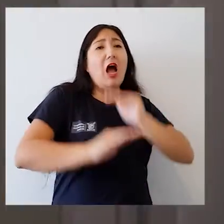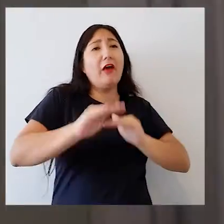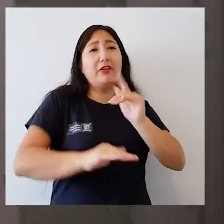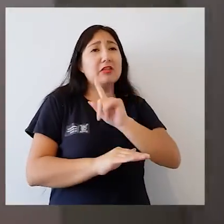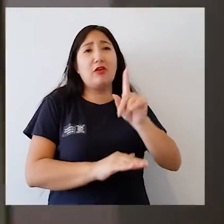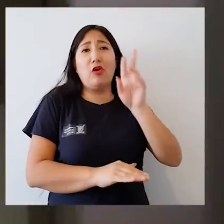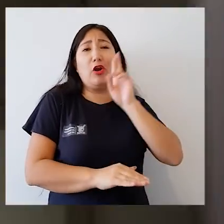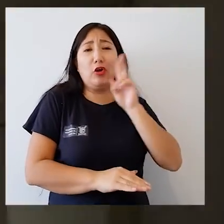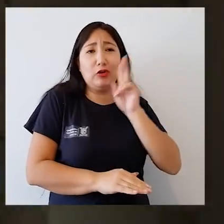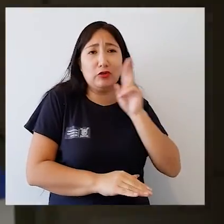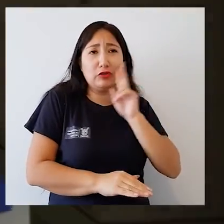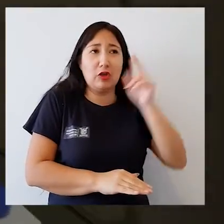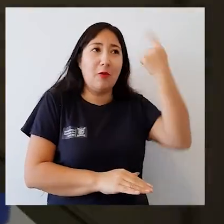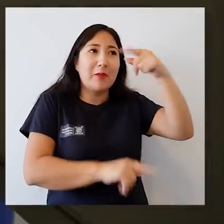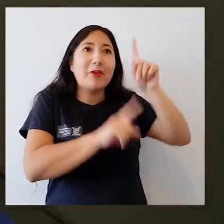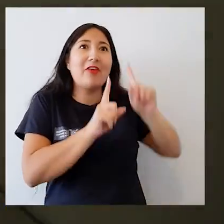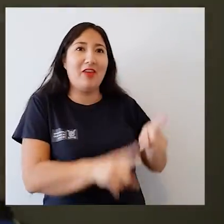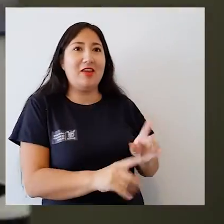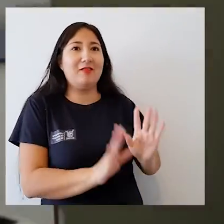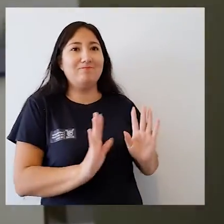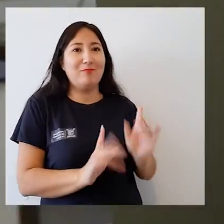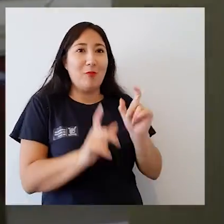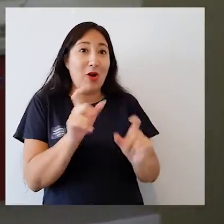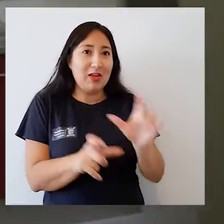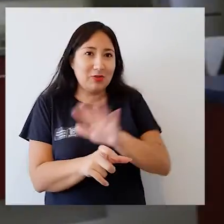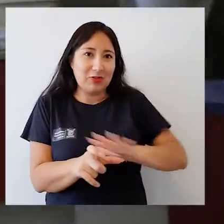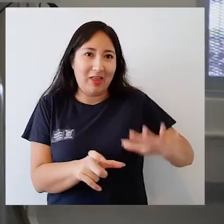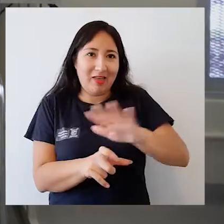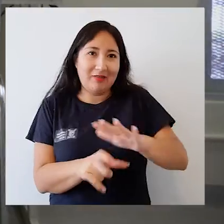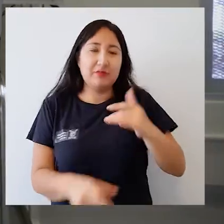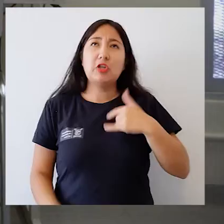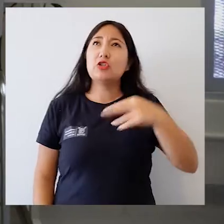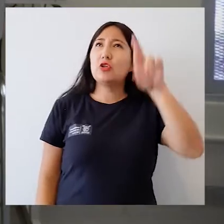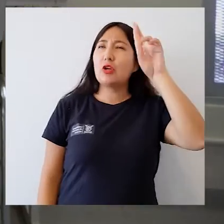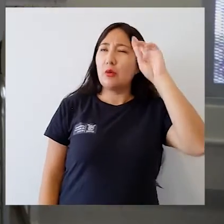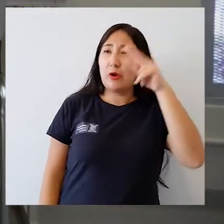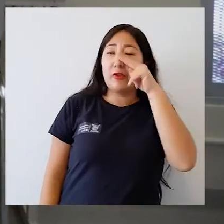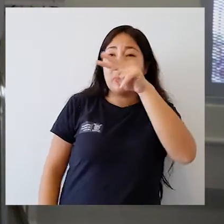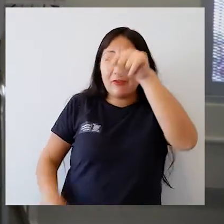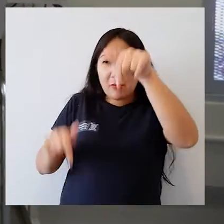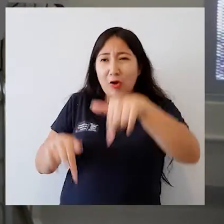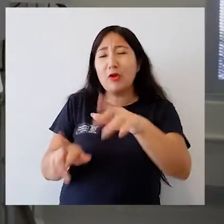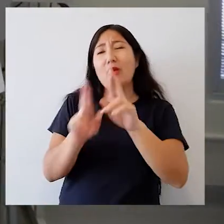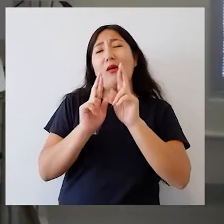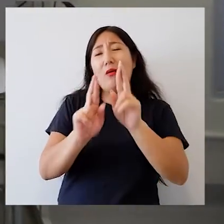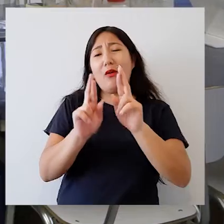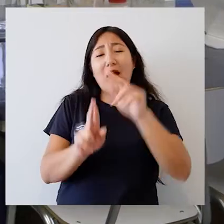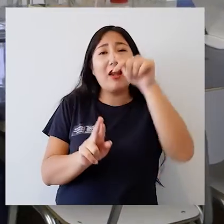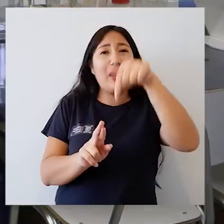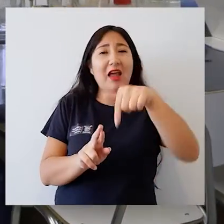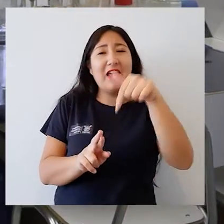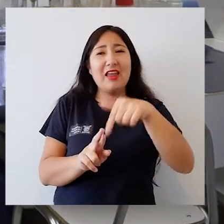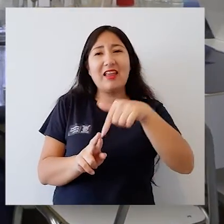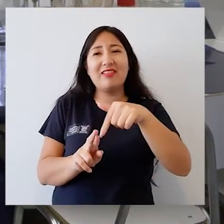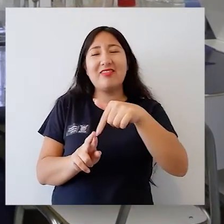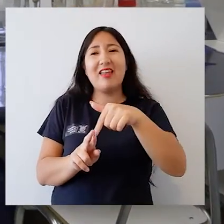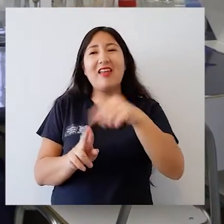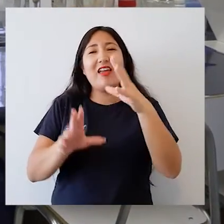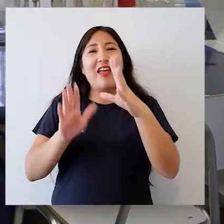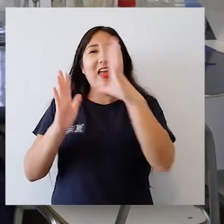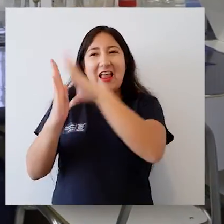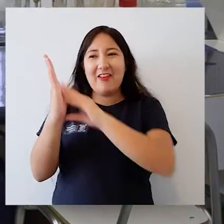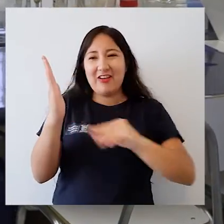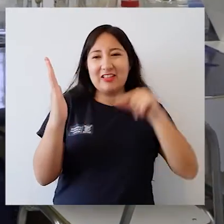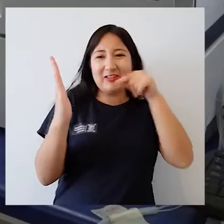no son reconocidos como debieran ser reconocidos por nuestra sociedad. De acuerdo a lo que estamos viendo hoy día, ojalá que este sea el parámetro